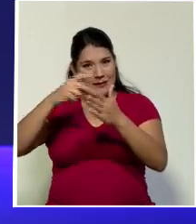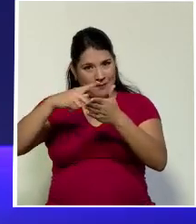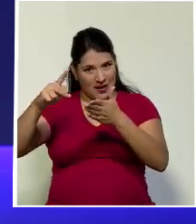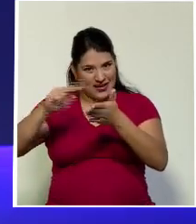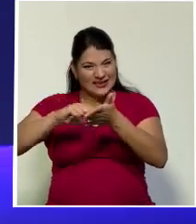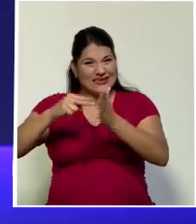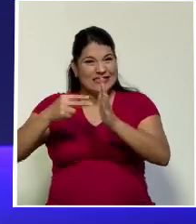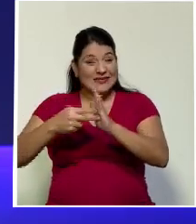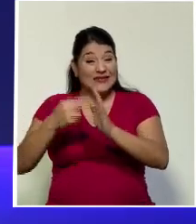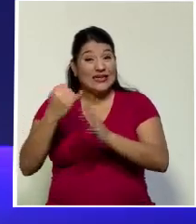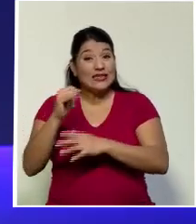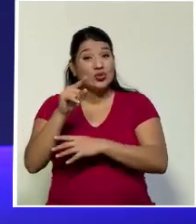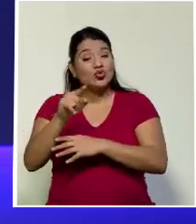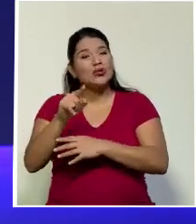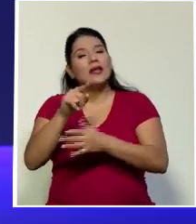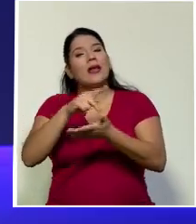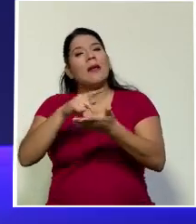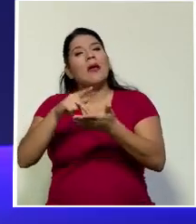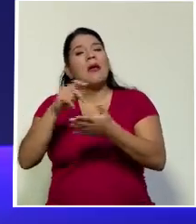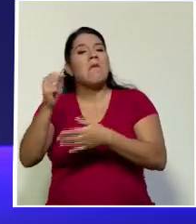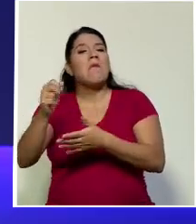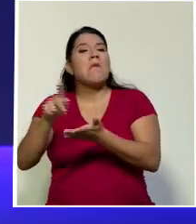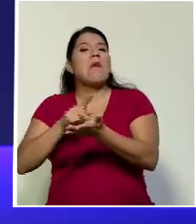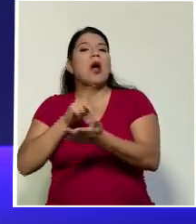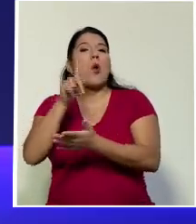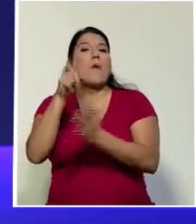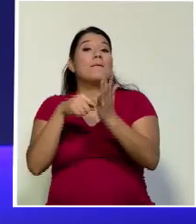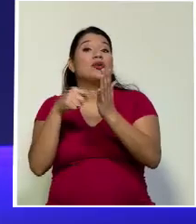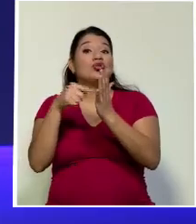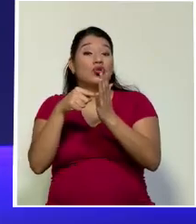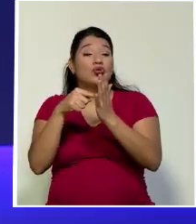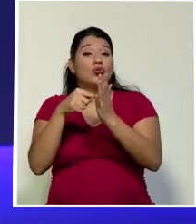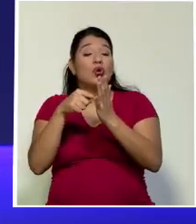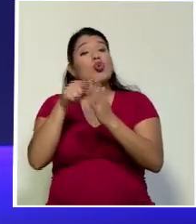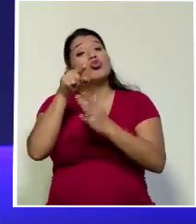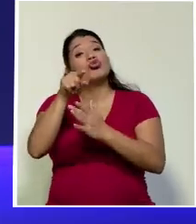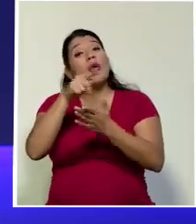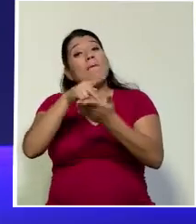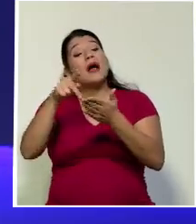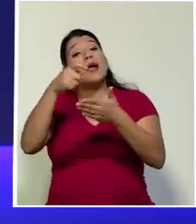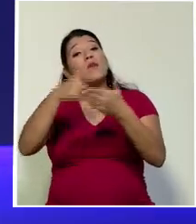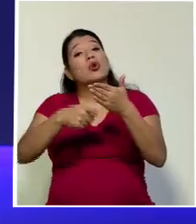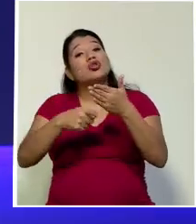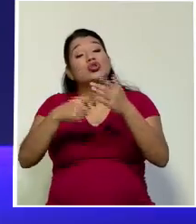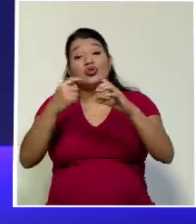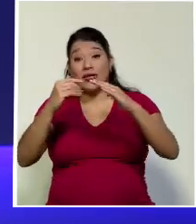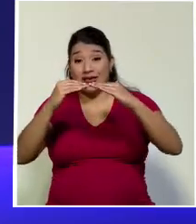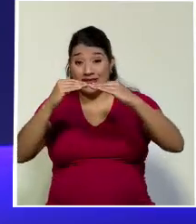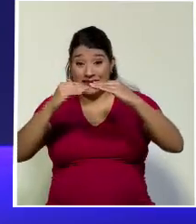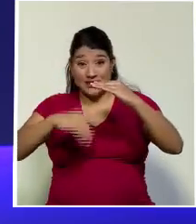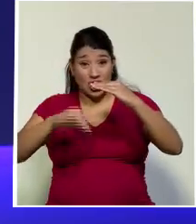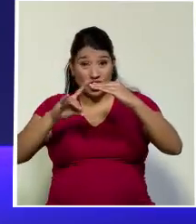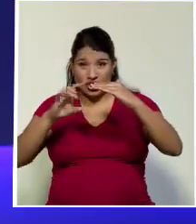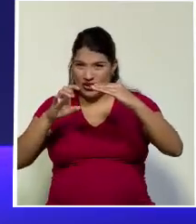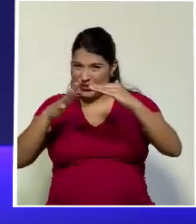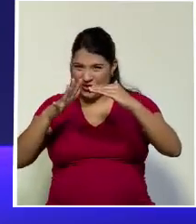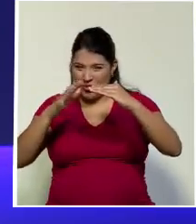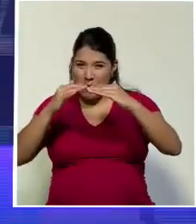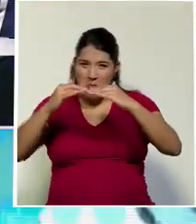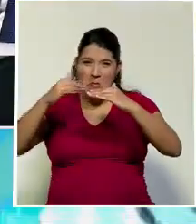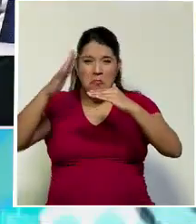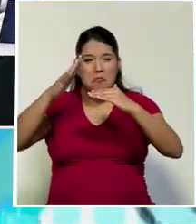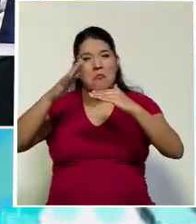se habla de un monto mínimo, de una renta mínima anual que ronda los 8